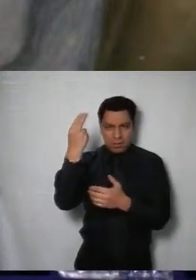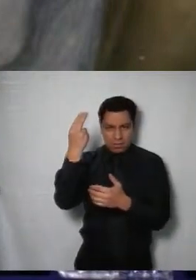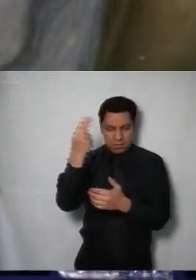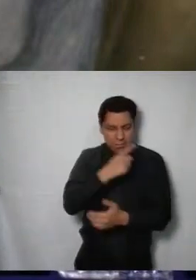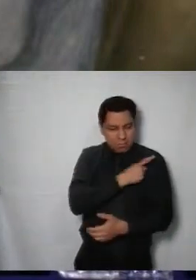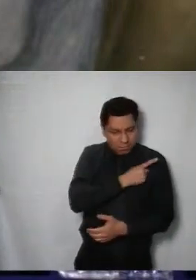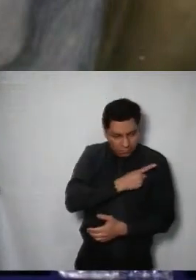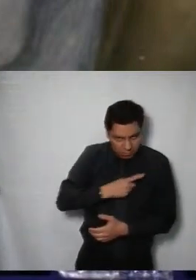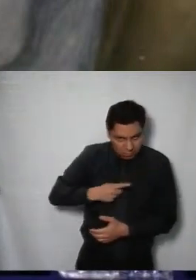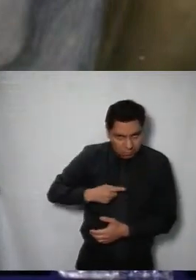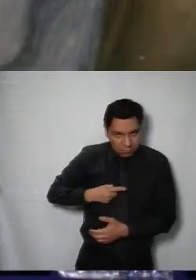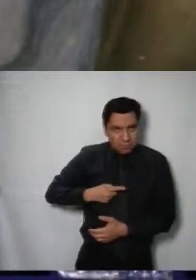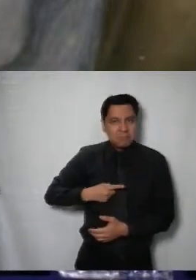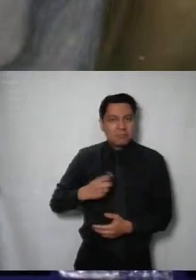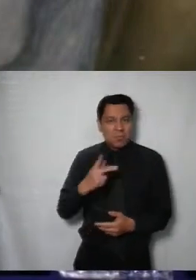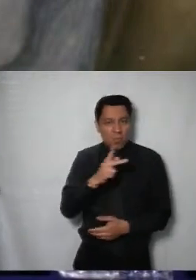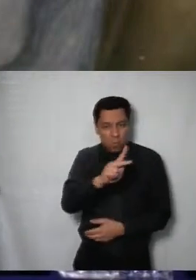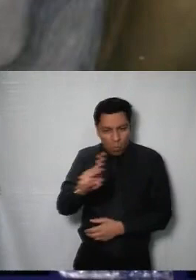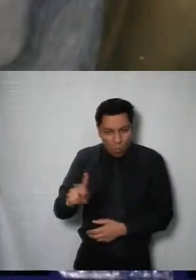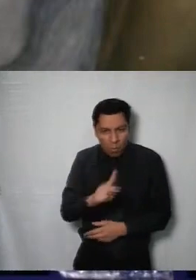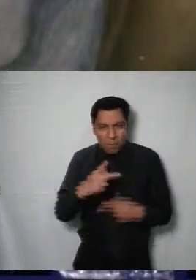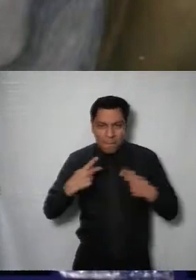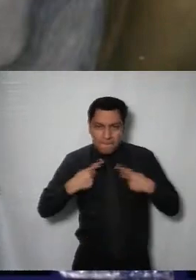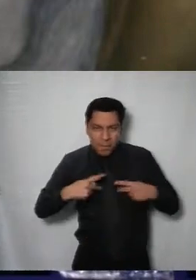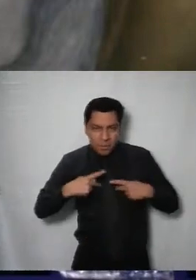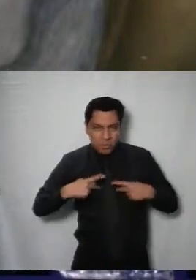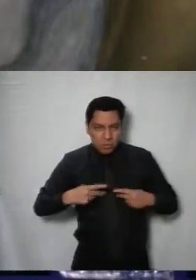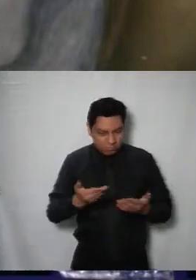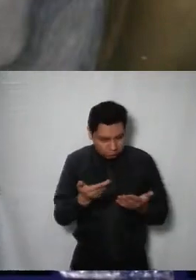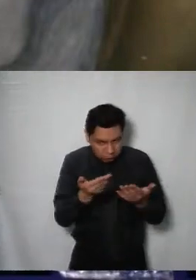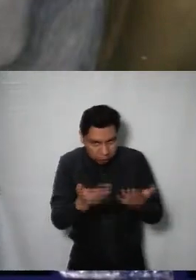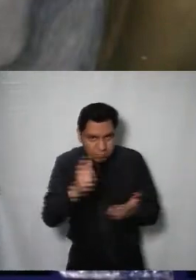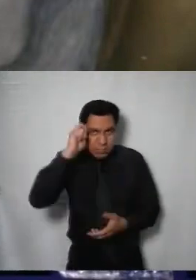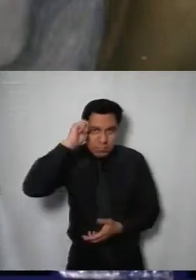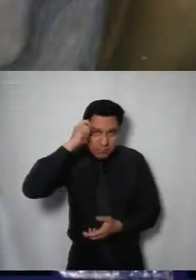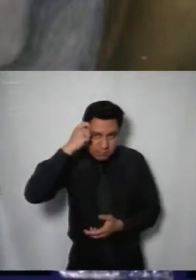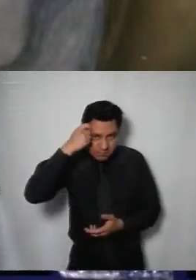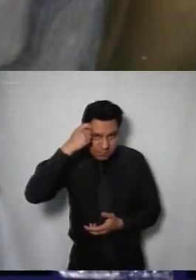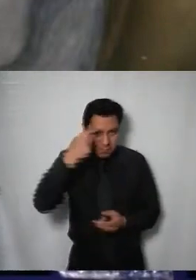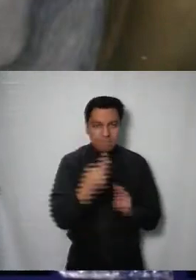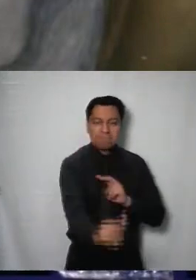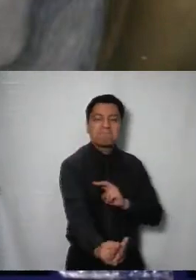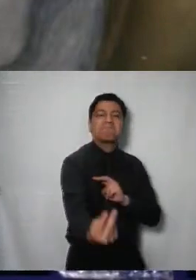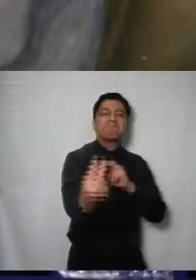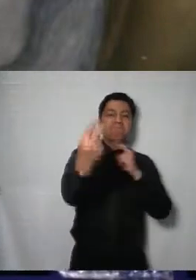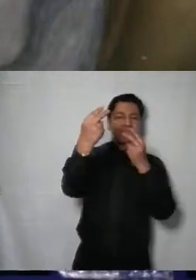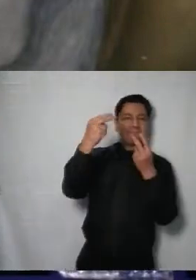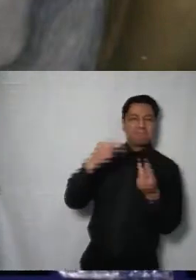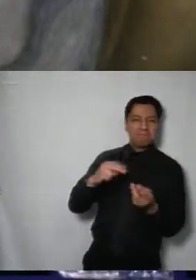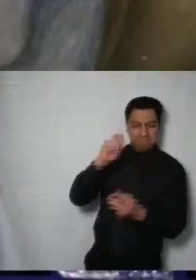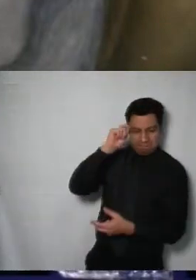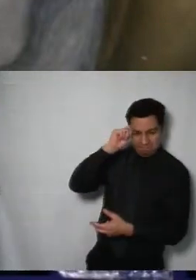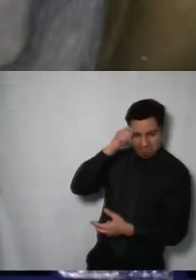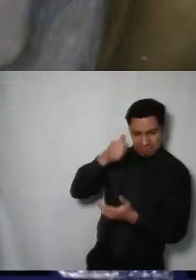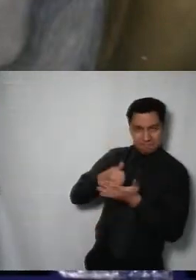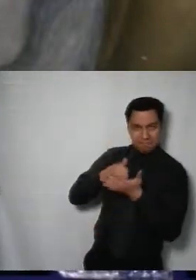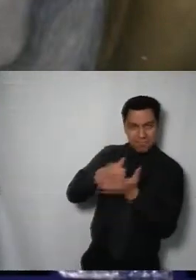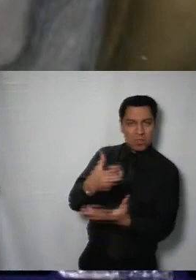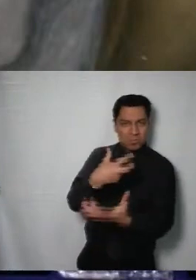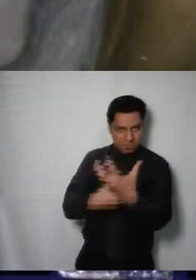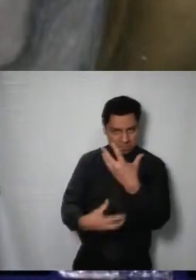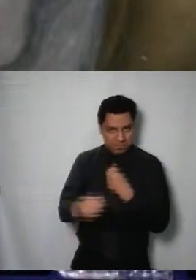universidad y precisamente eso refleja la sesión pública del día de hoy cómo podemos las instituciones salir de